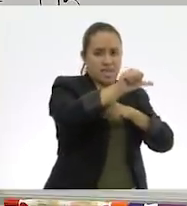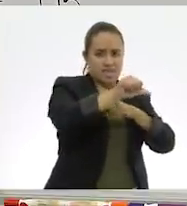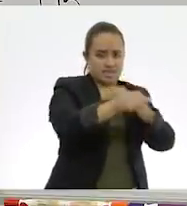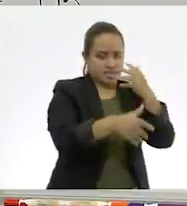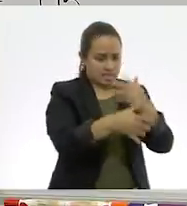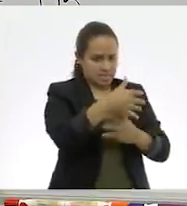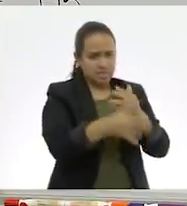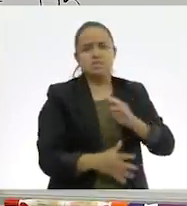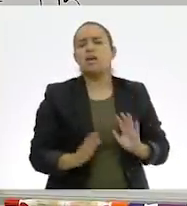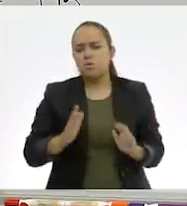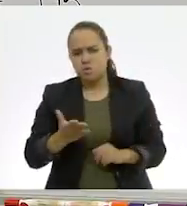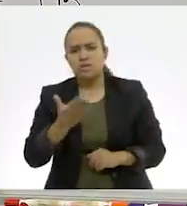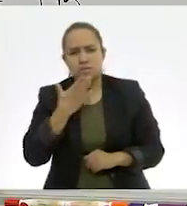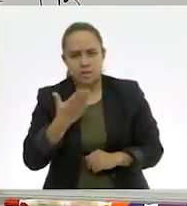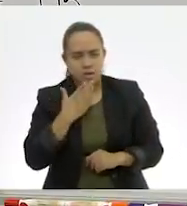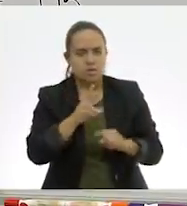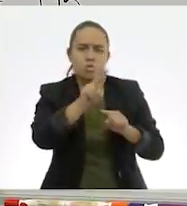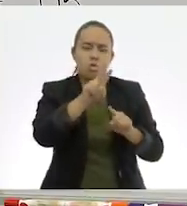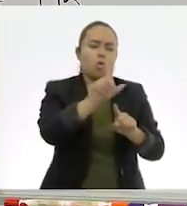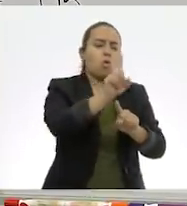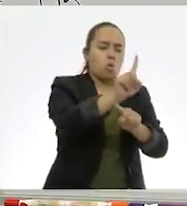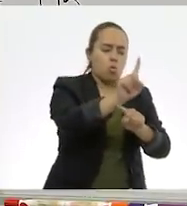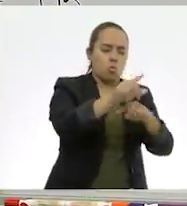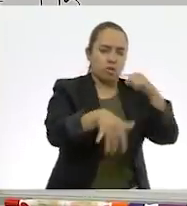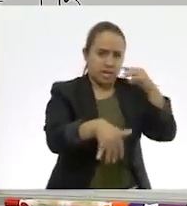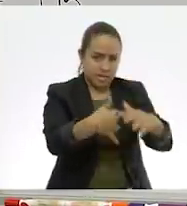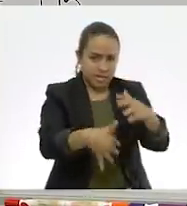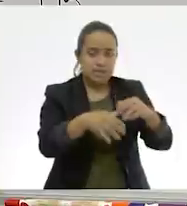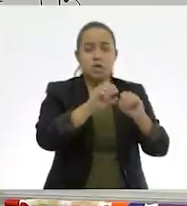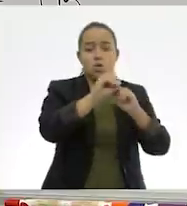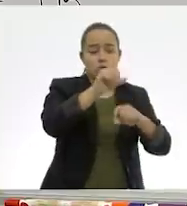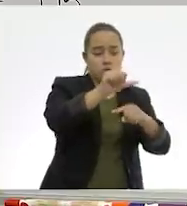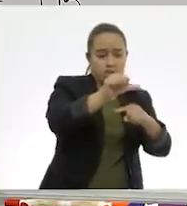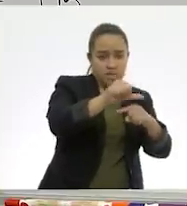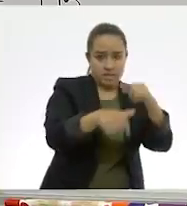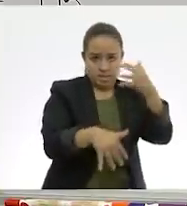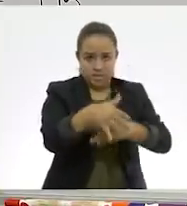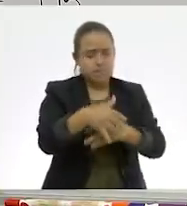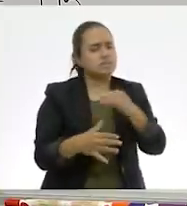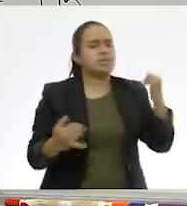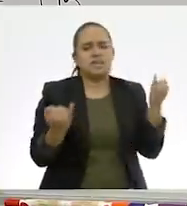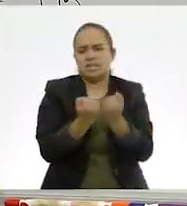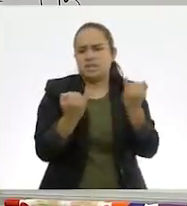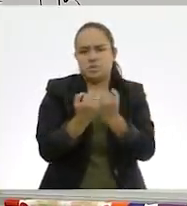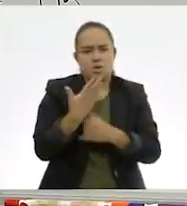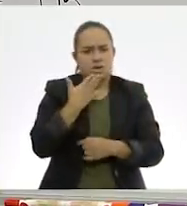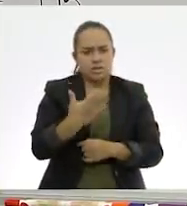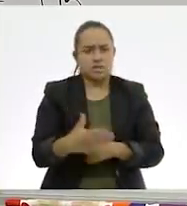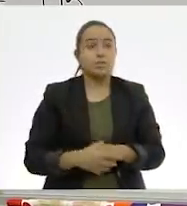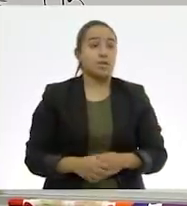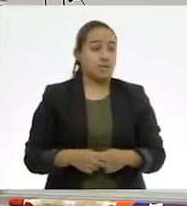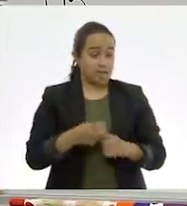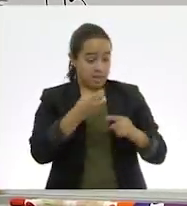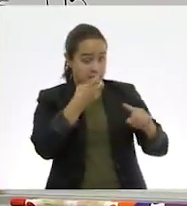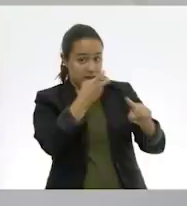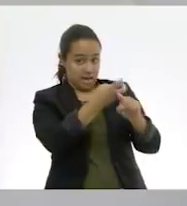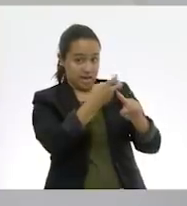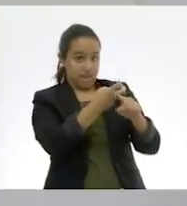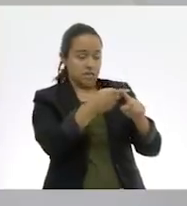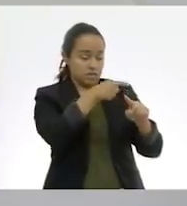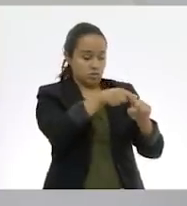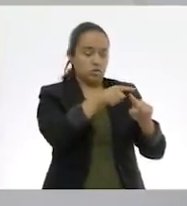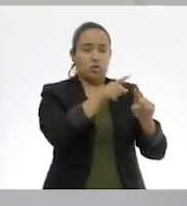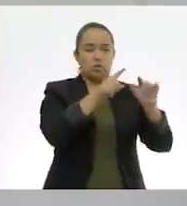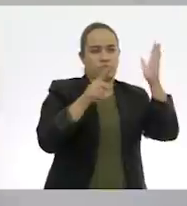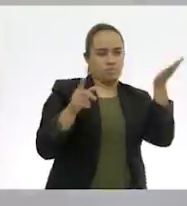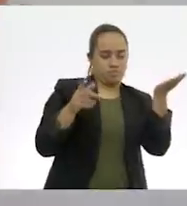correcto. Ajá. Entonces, ahora sí, esto va a tener el mismo